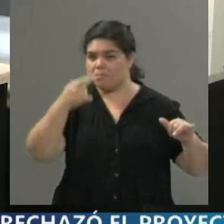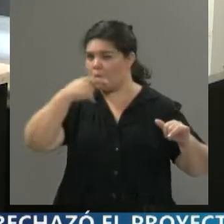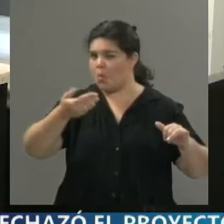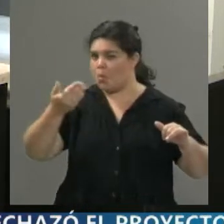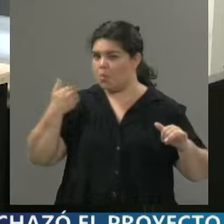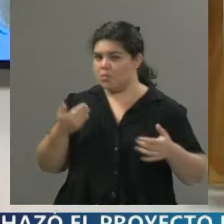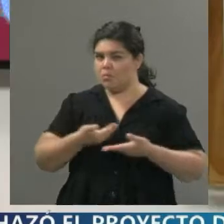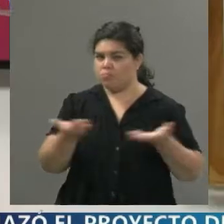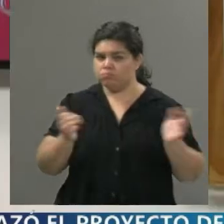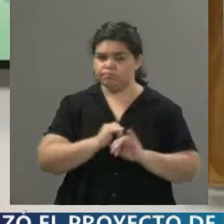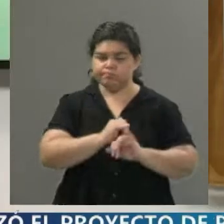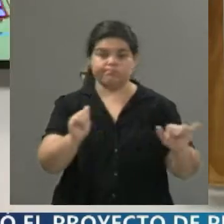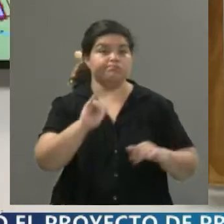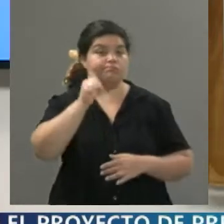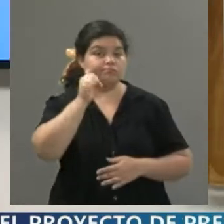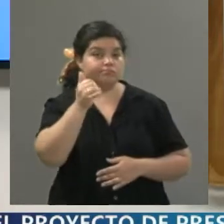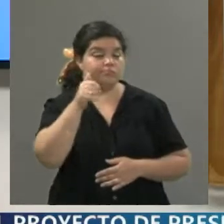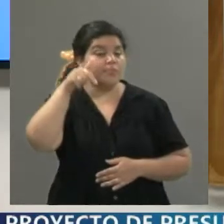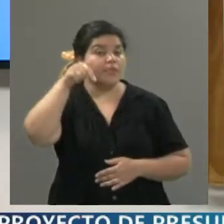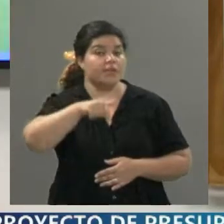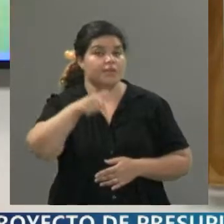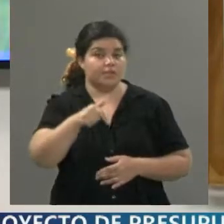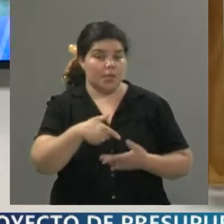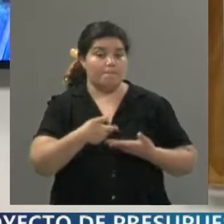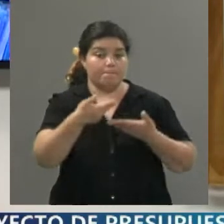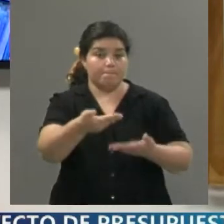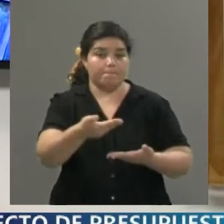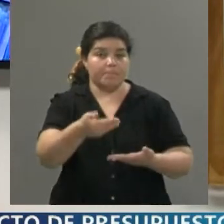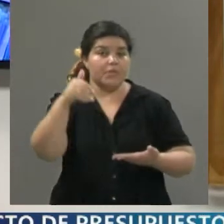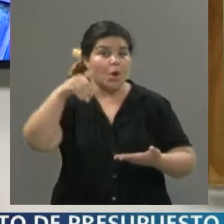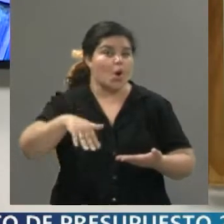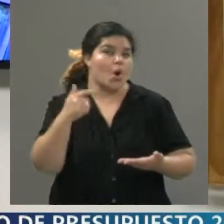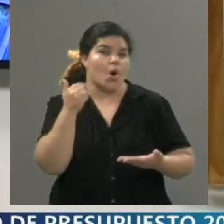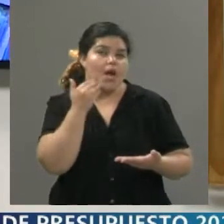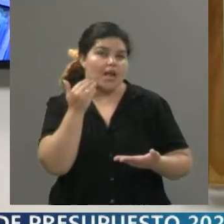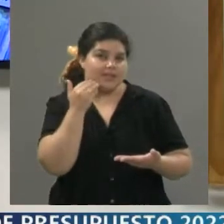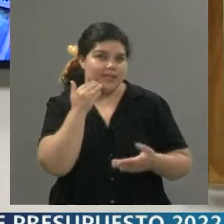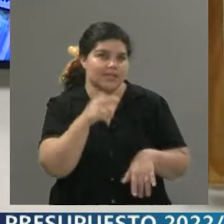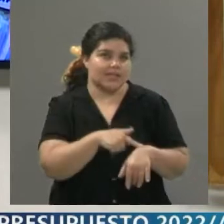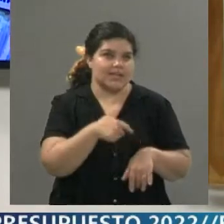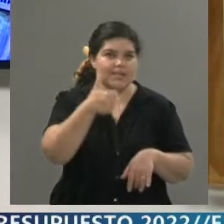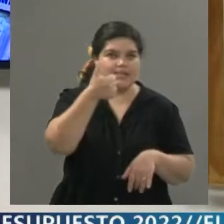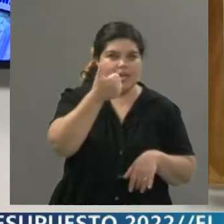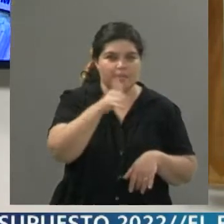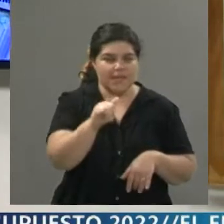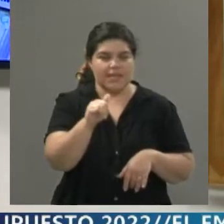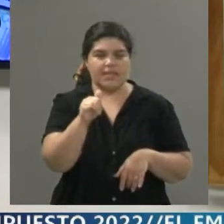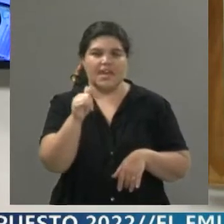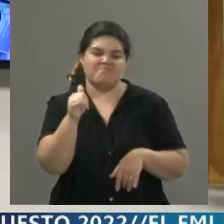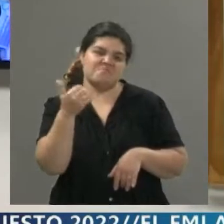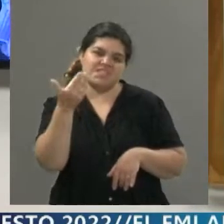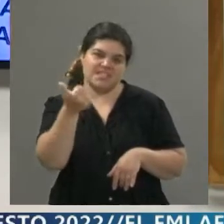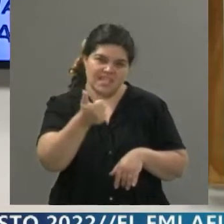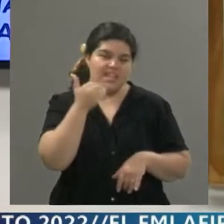Noelia? Sí, por supuesto. En realidad se va a presentar. Esta tarde a las 18, 18.30 va a ser un balance